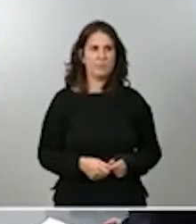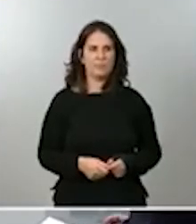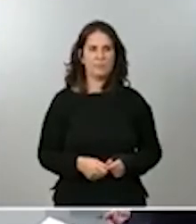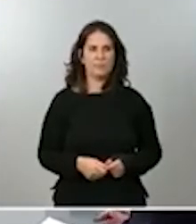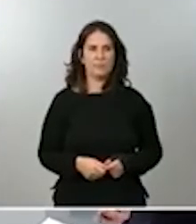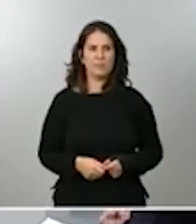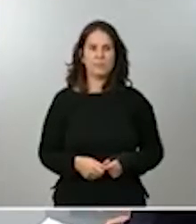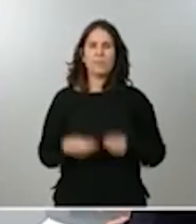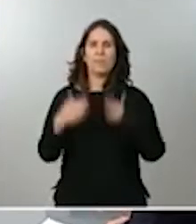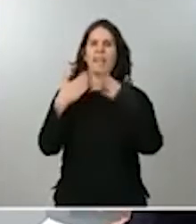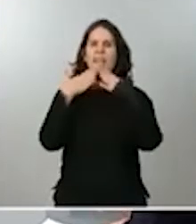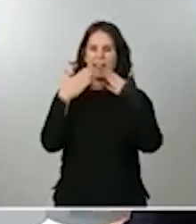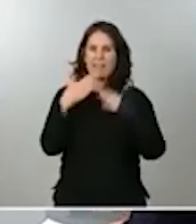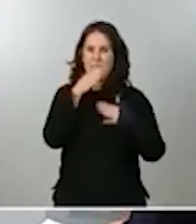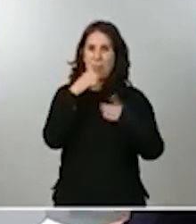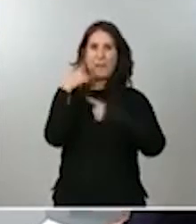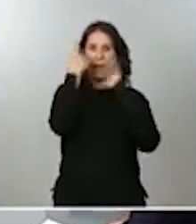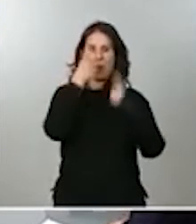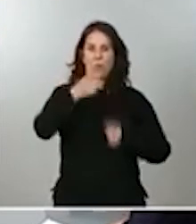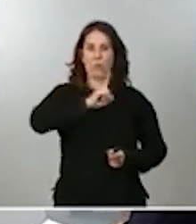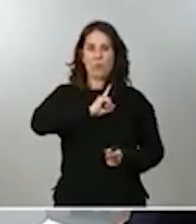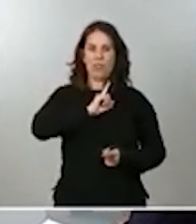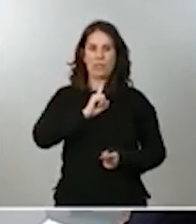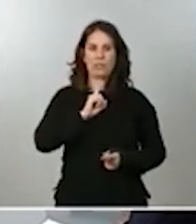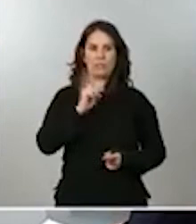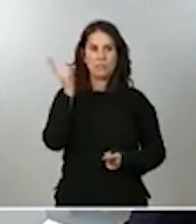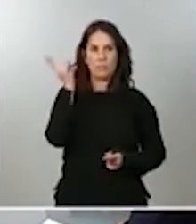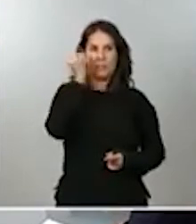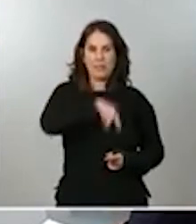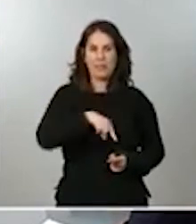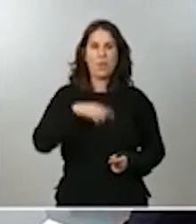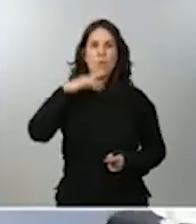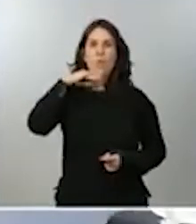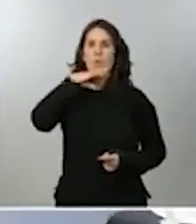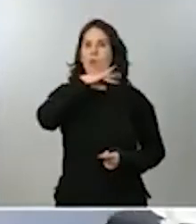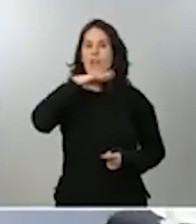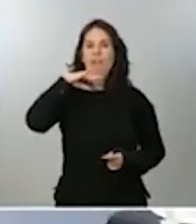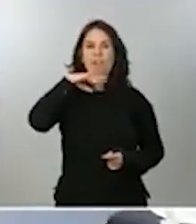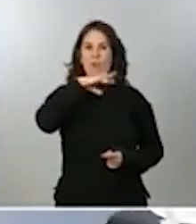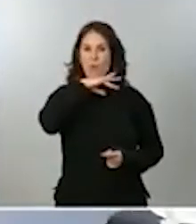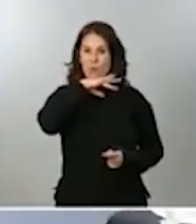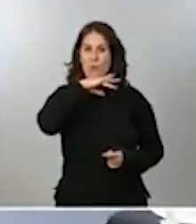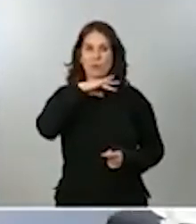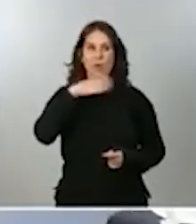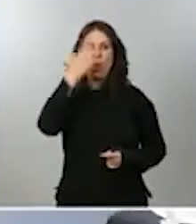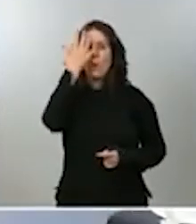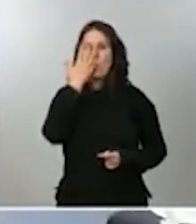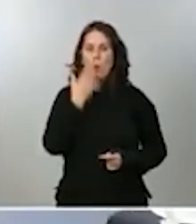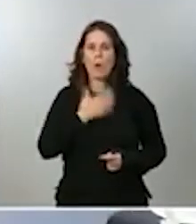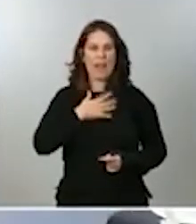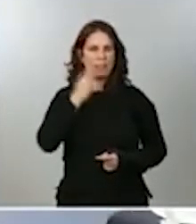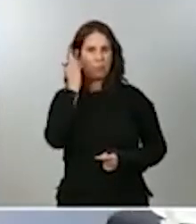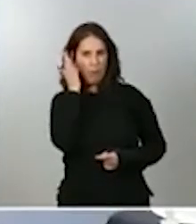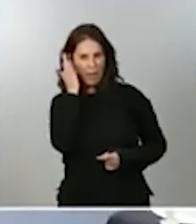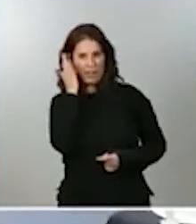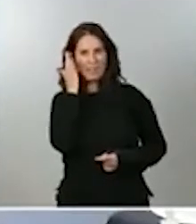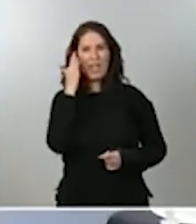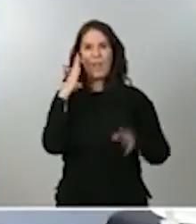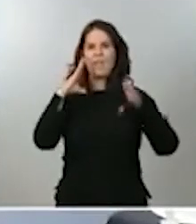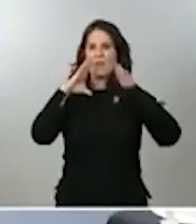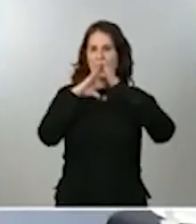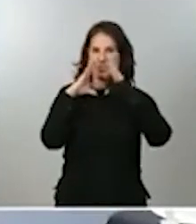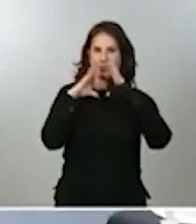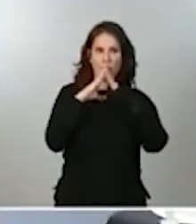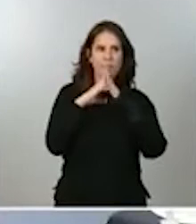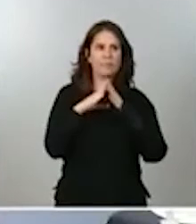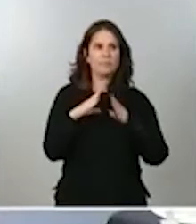respecto a la pregunta que me realizaba, como sabe, el morado es el color de las mujeres, es el color del feminismo y creo que